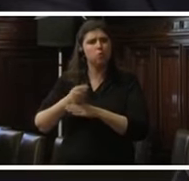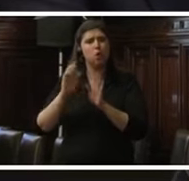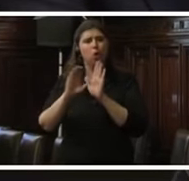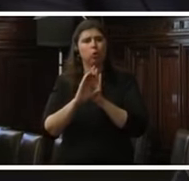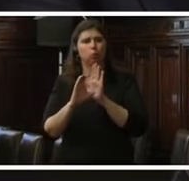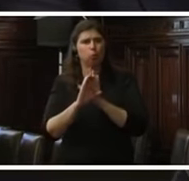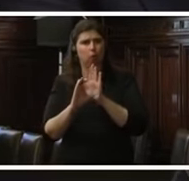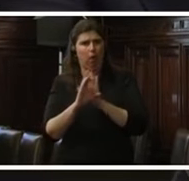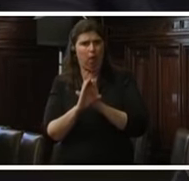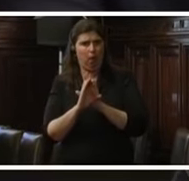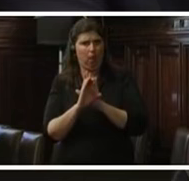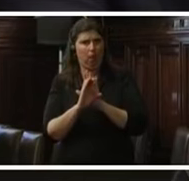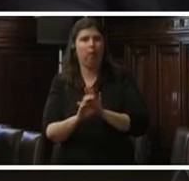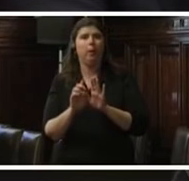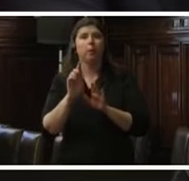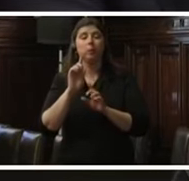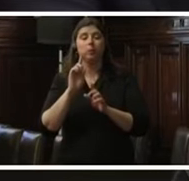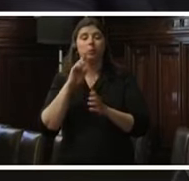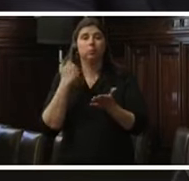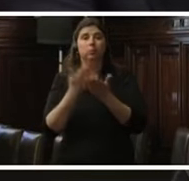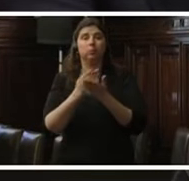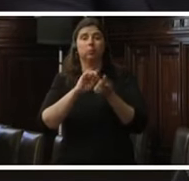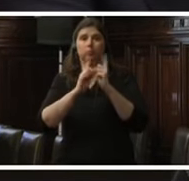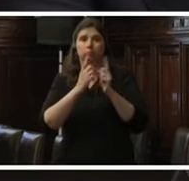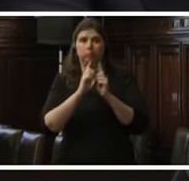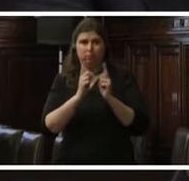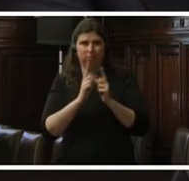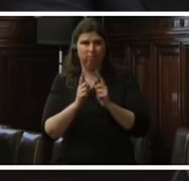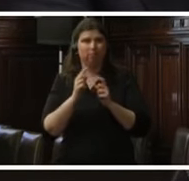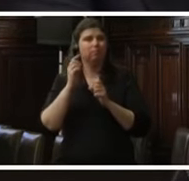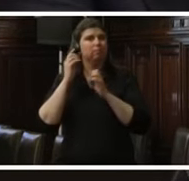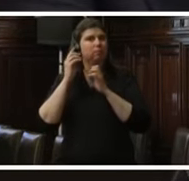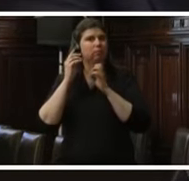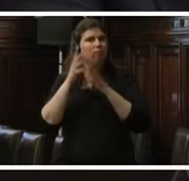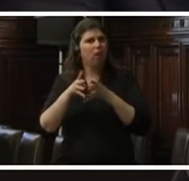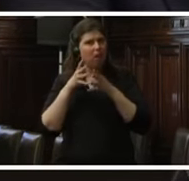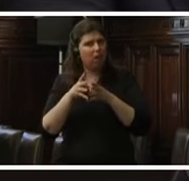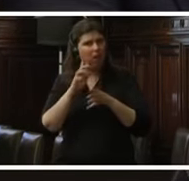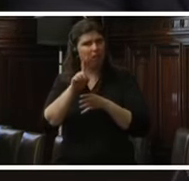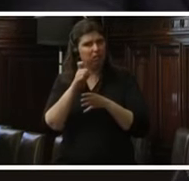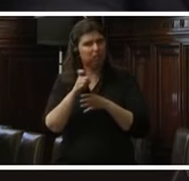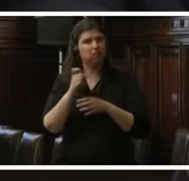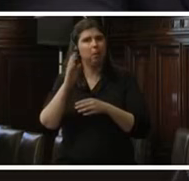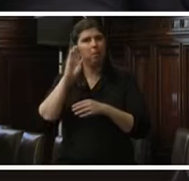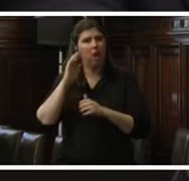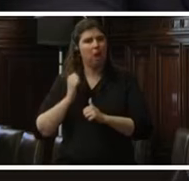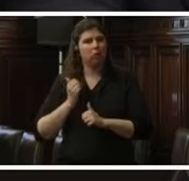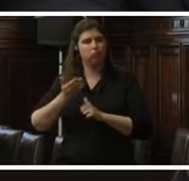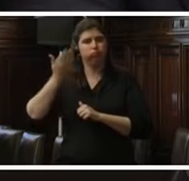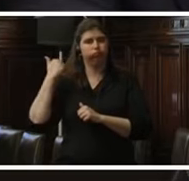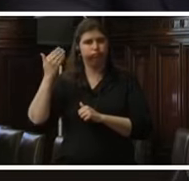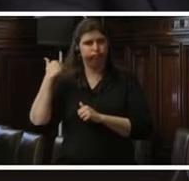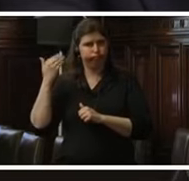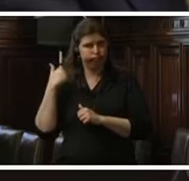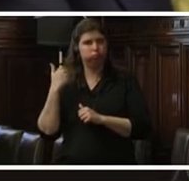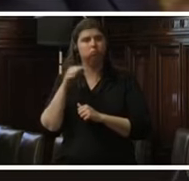presentado por 11 exmiembros de la Marina de Guerra del Perú, actualmente procesados por la justicia ordinaria